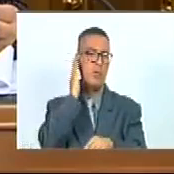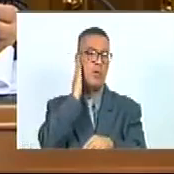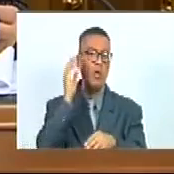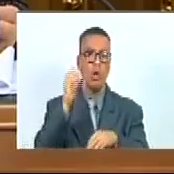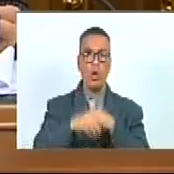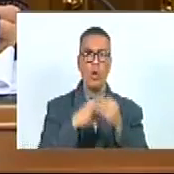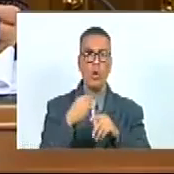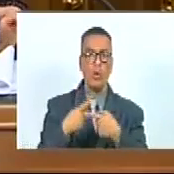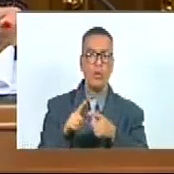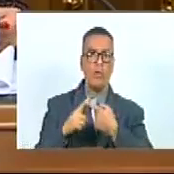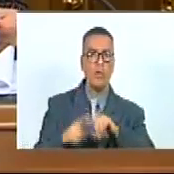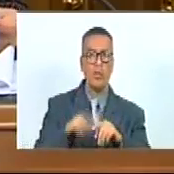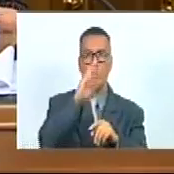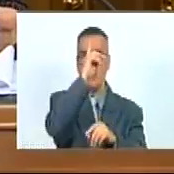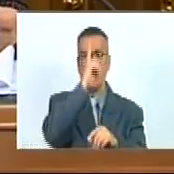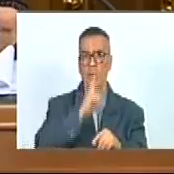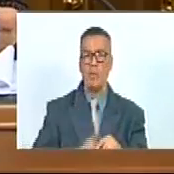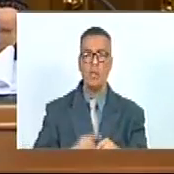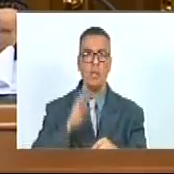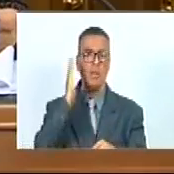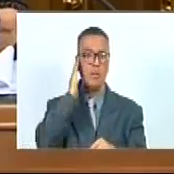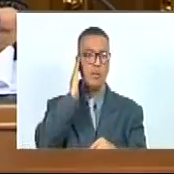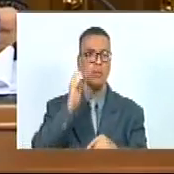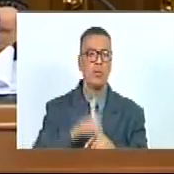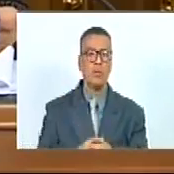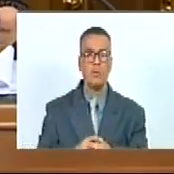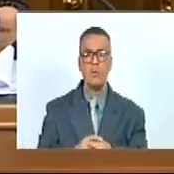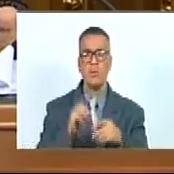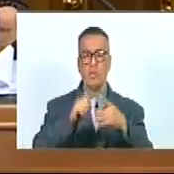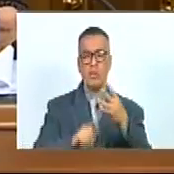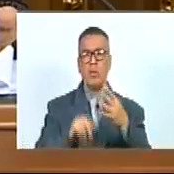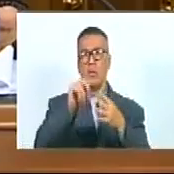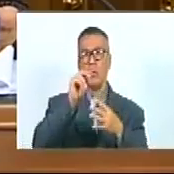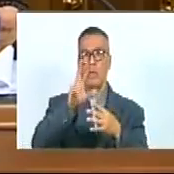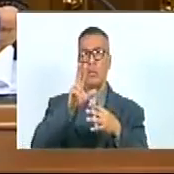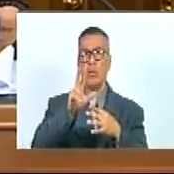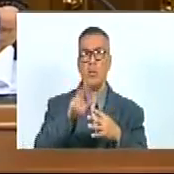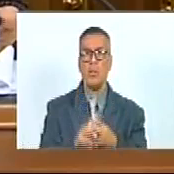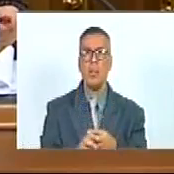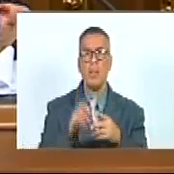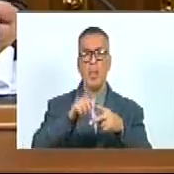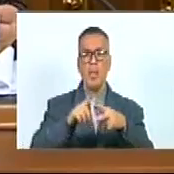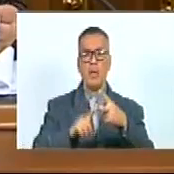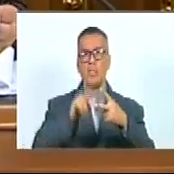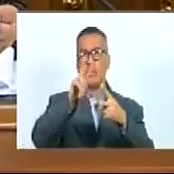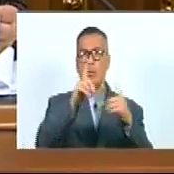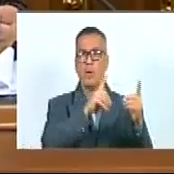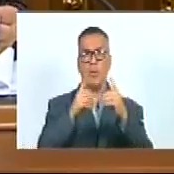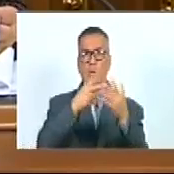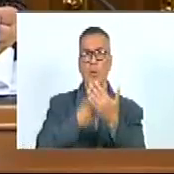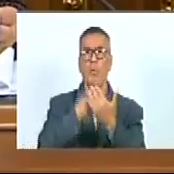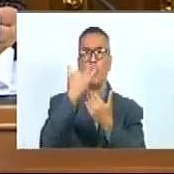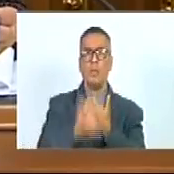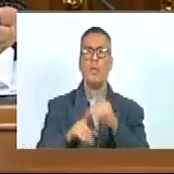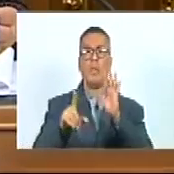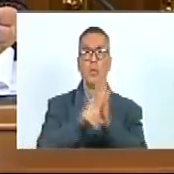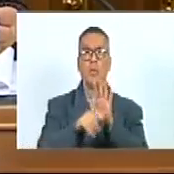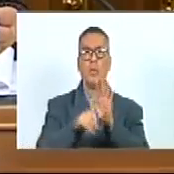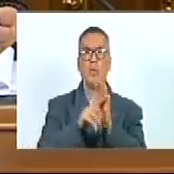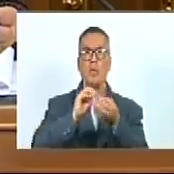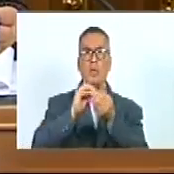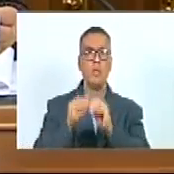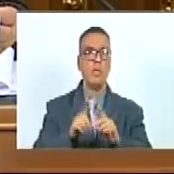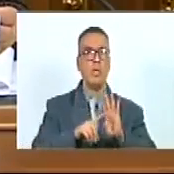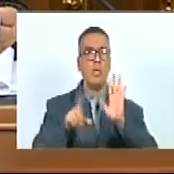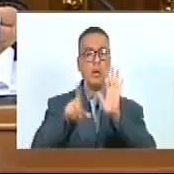o con otra discapacidad auditiva punto número 3 segunda discusión del proyecto de ley de reforma